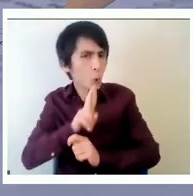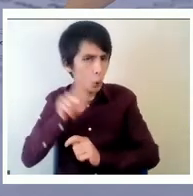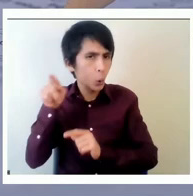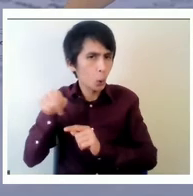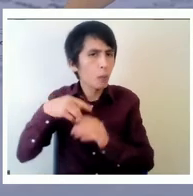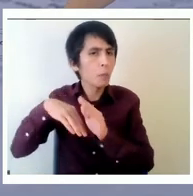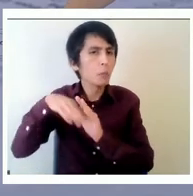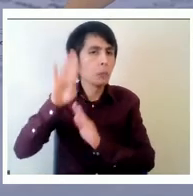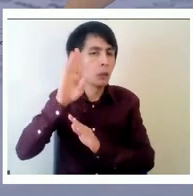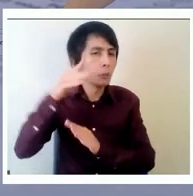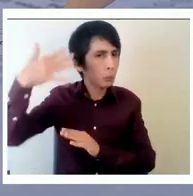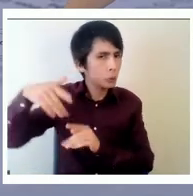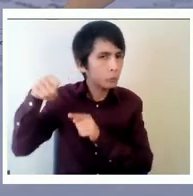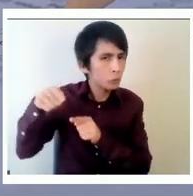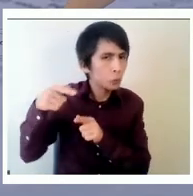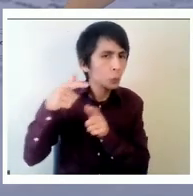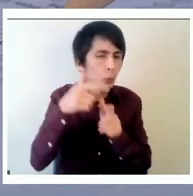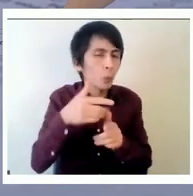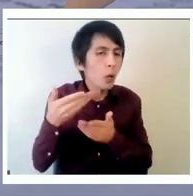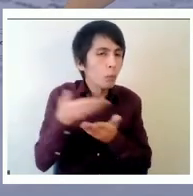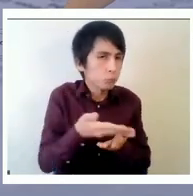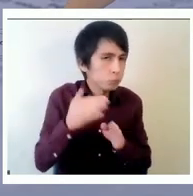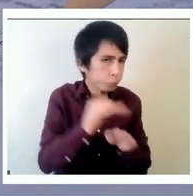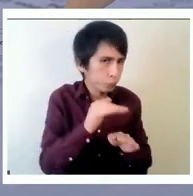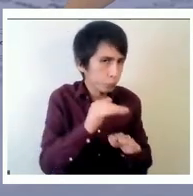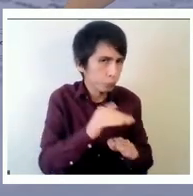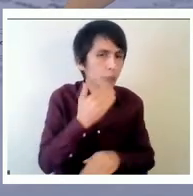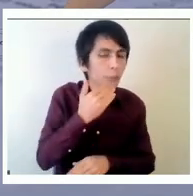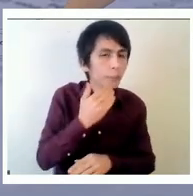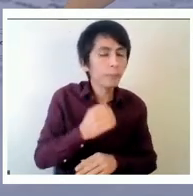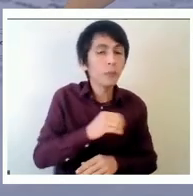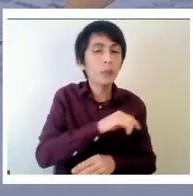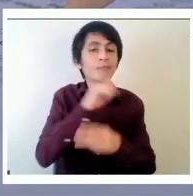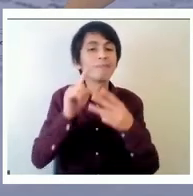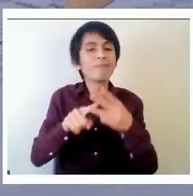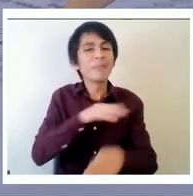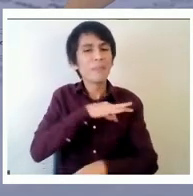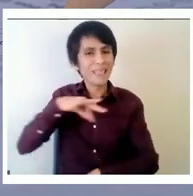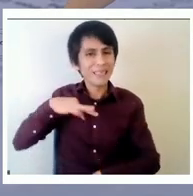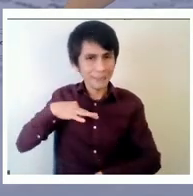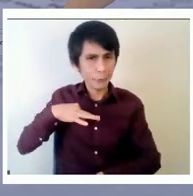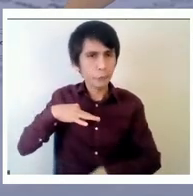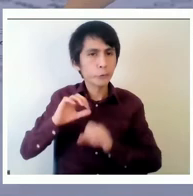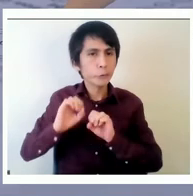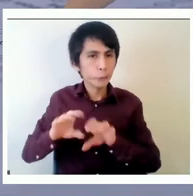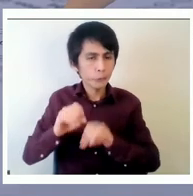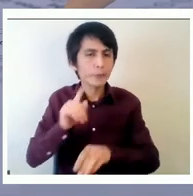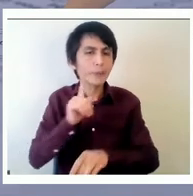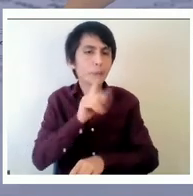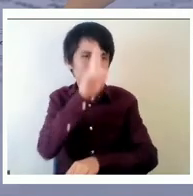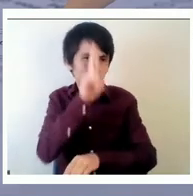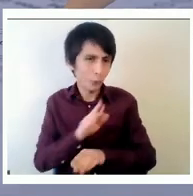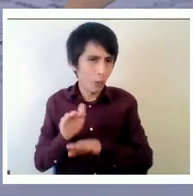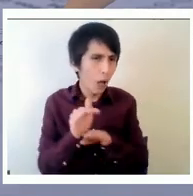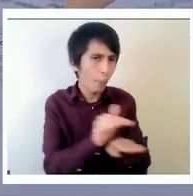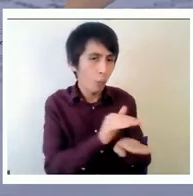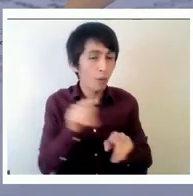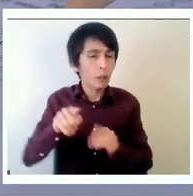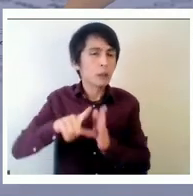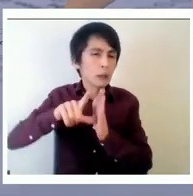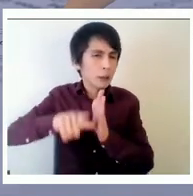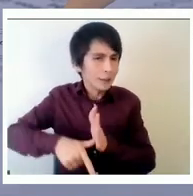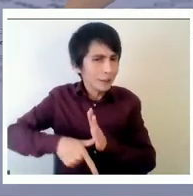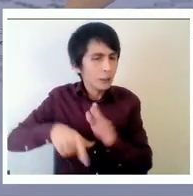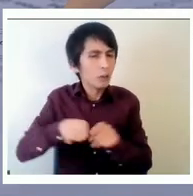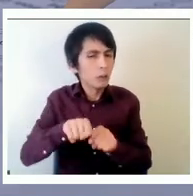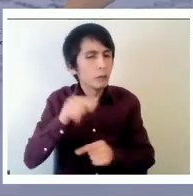y el ministerio que tiene el rol del apoyo directo a los establecimientos pero ha sido más lento más tímido